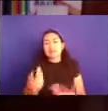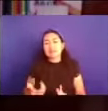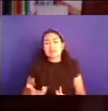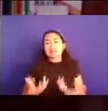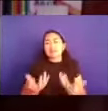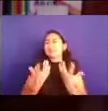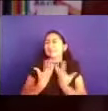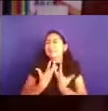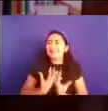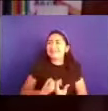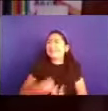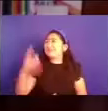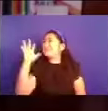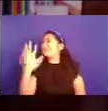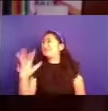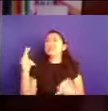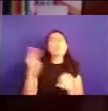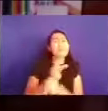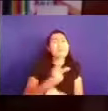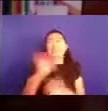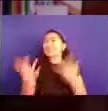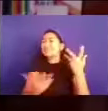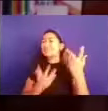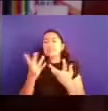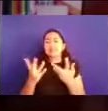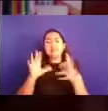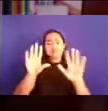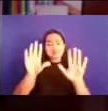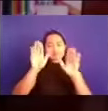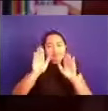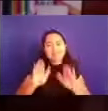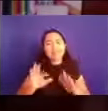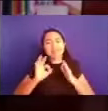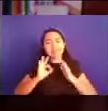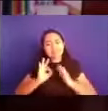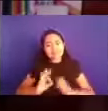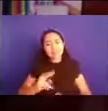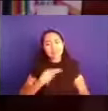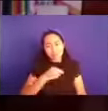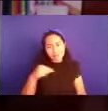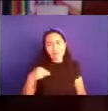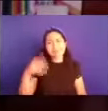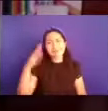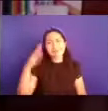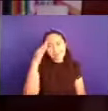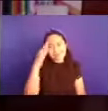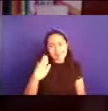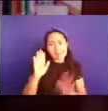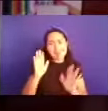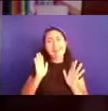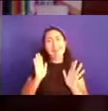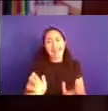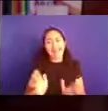que viene. Ya estamos aquí, ya estamos de regreso. Y me atrevo a decir que lo que tú nos